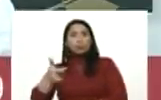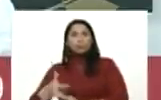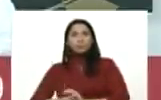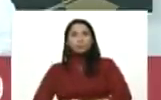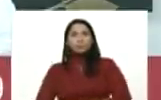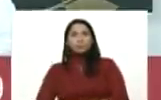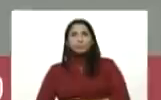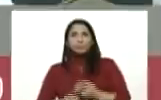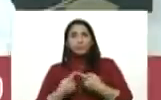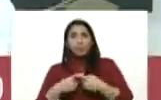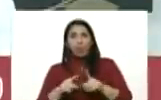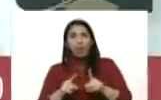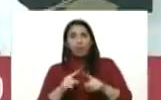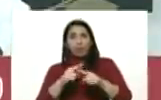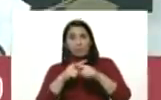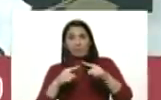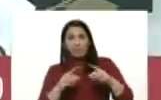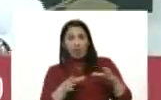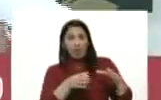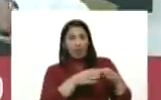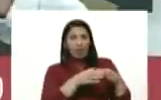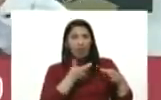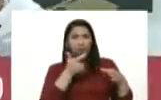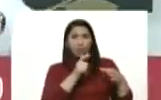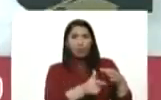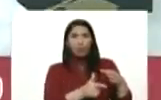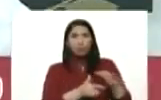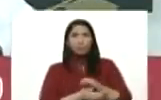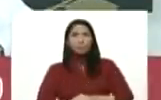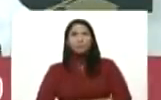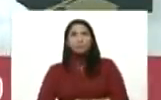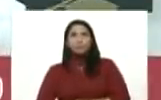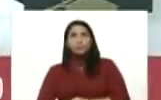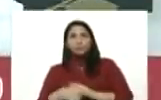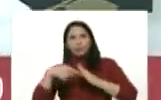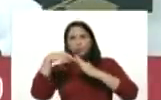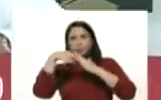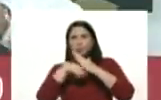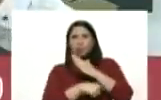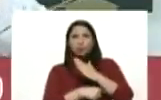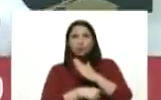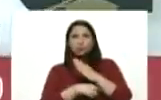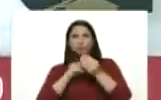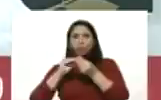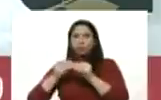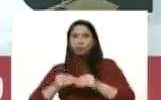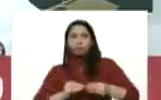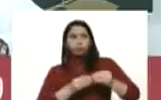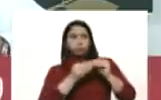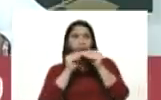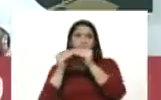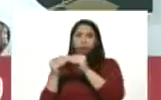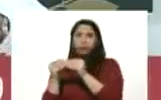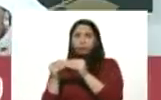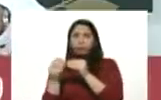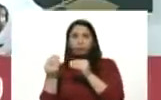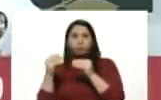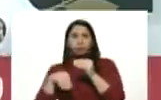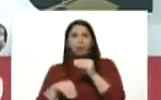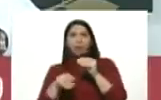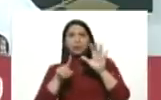y la otra, le estamos haciendo el overhaul profundo, la reparación profundo, más de